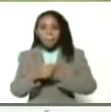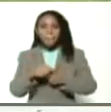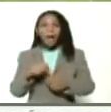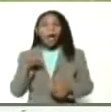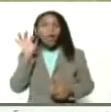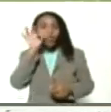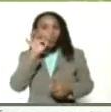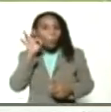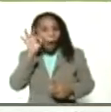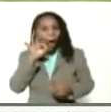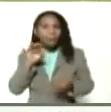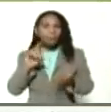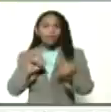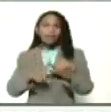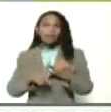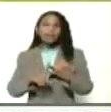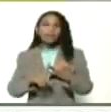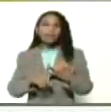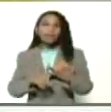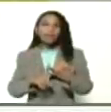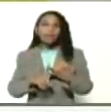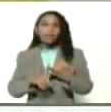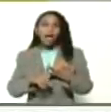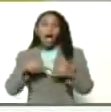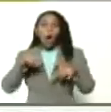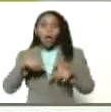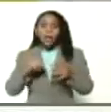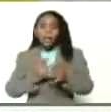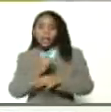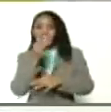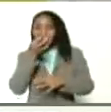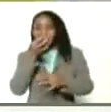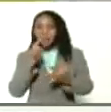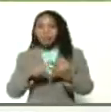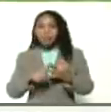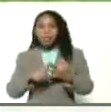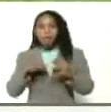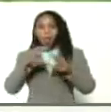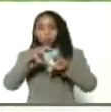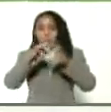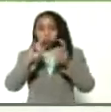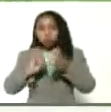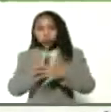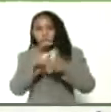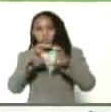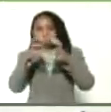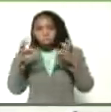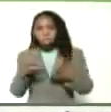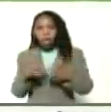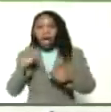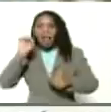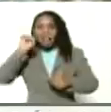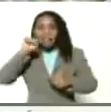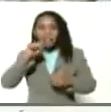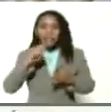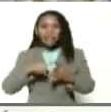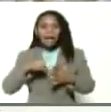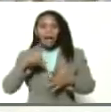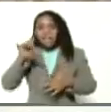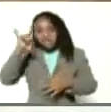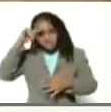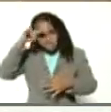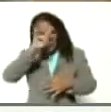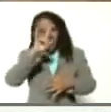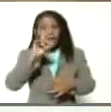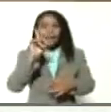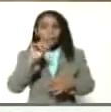ahorita tengo cilantro brócoli zanahoria sembrada las vacas las tengo por ahí que